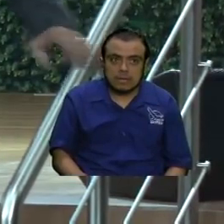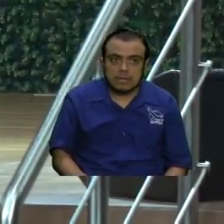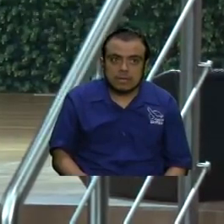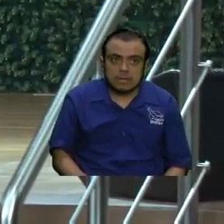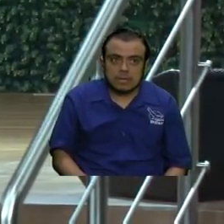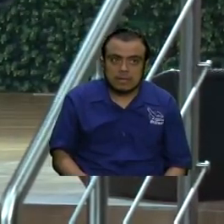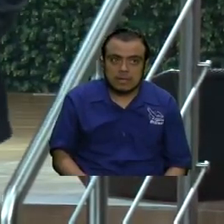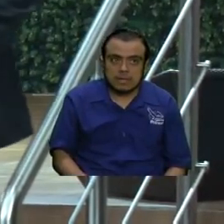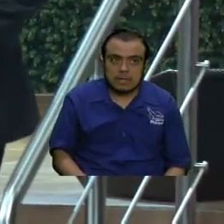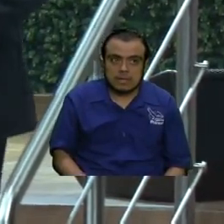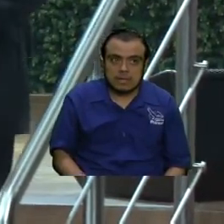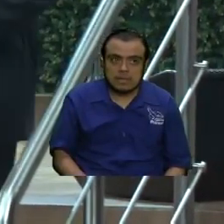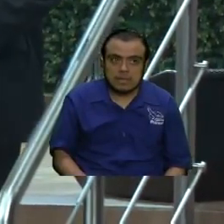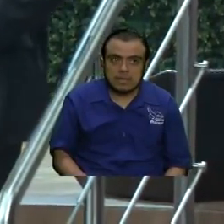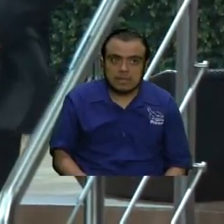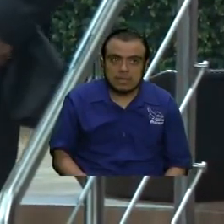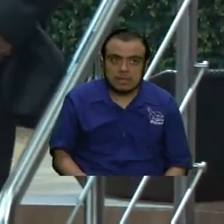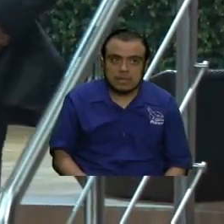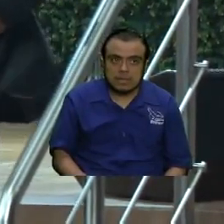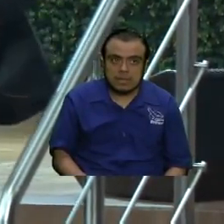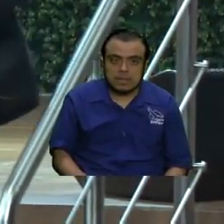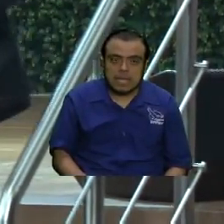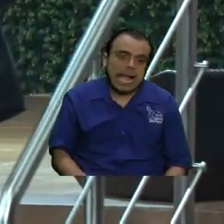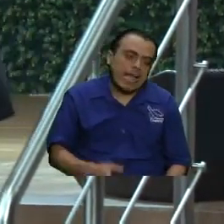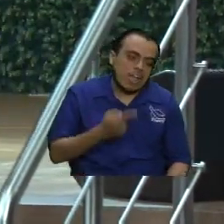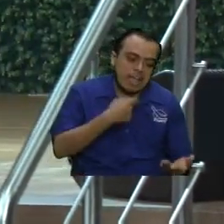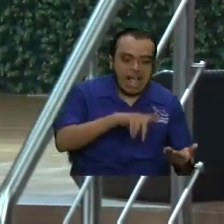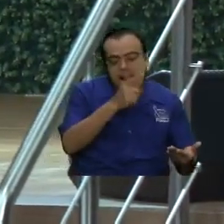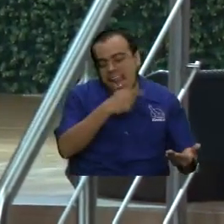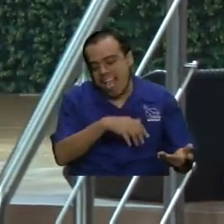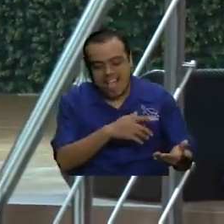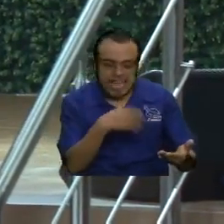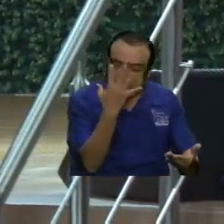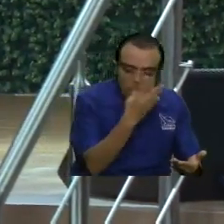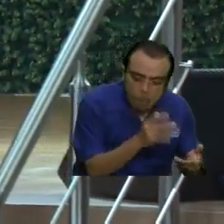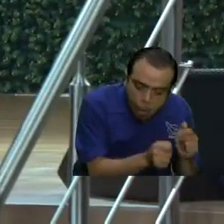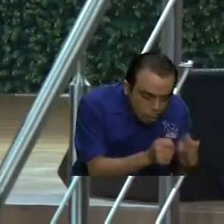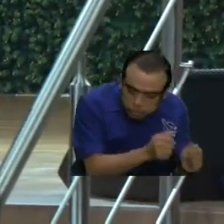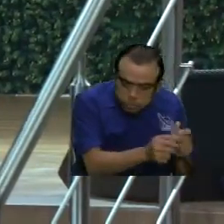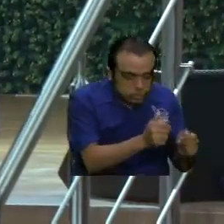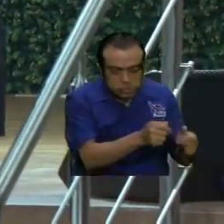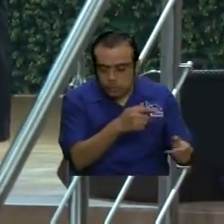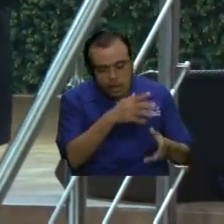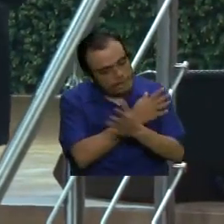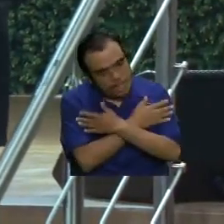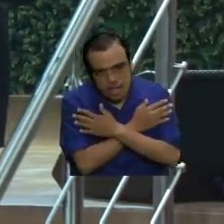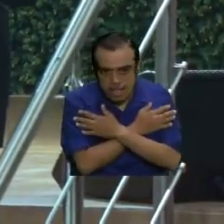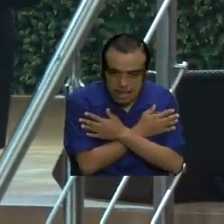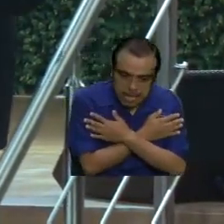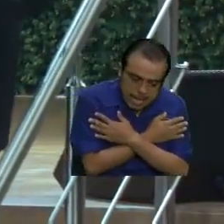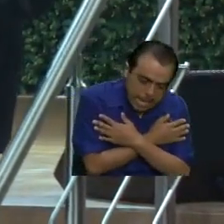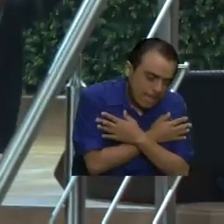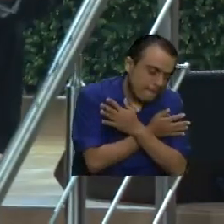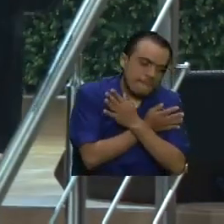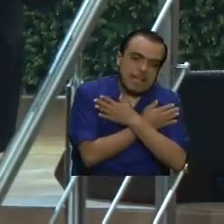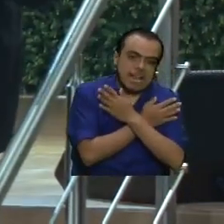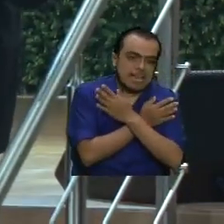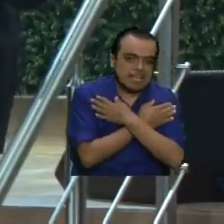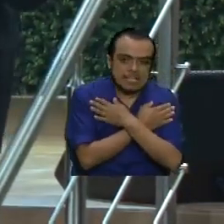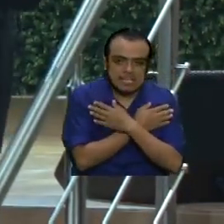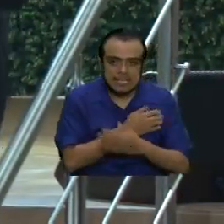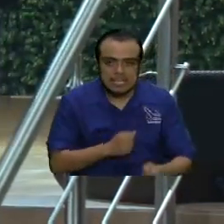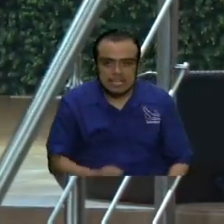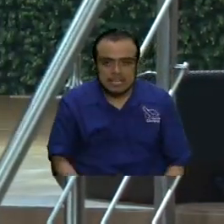o sea le iba a decir a la voz mira que lindo que estés cumpliendo años te felicito te